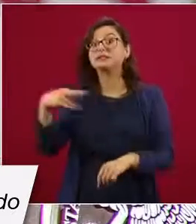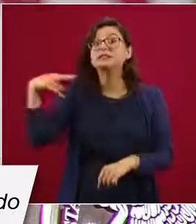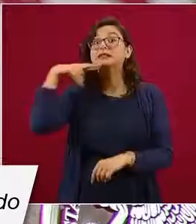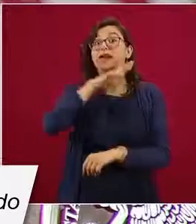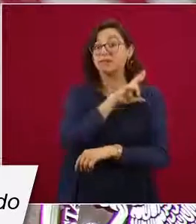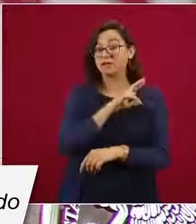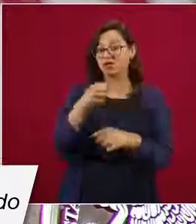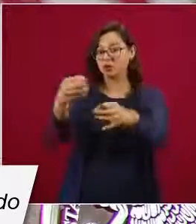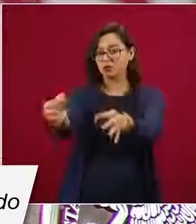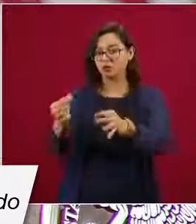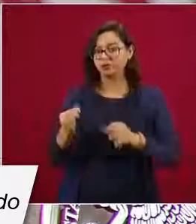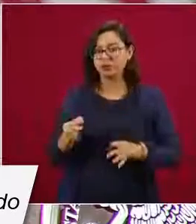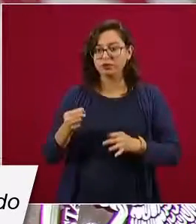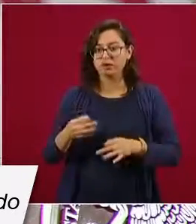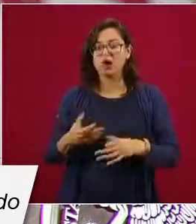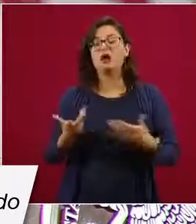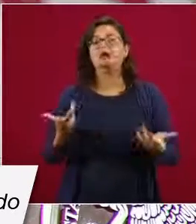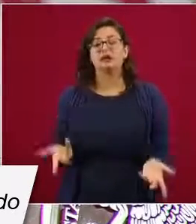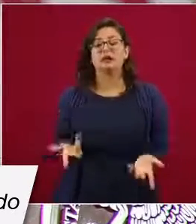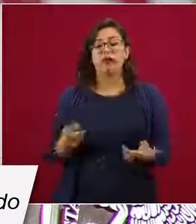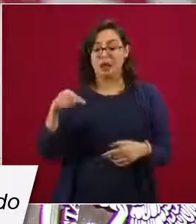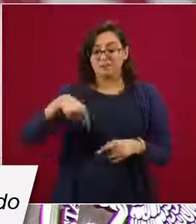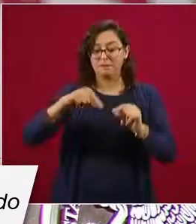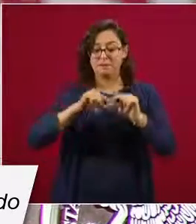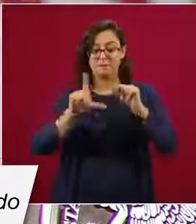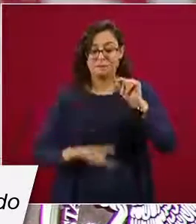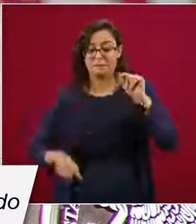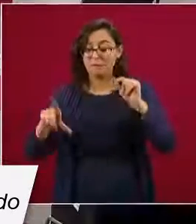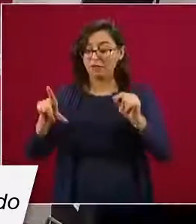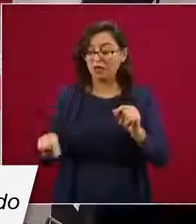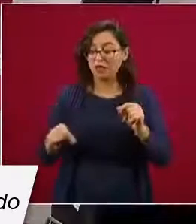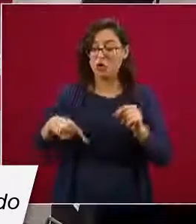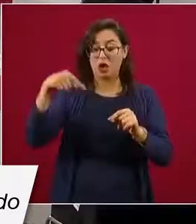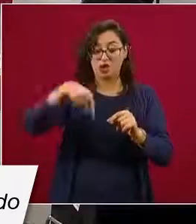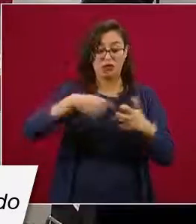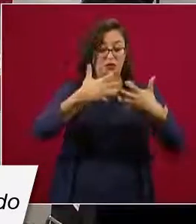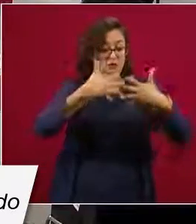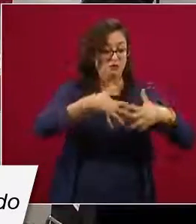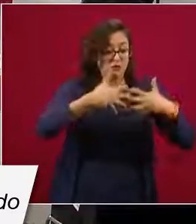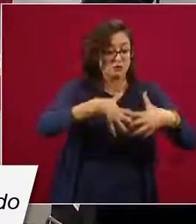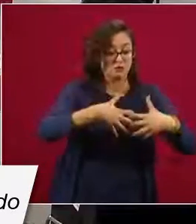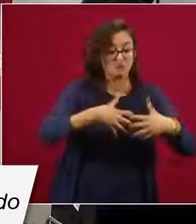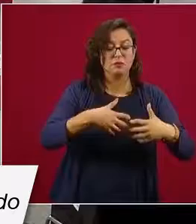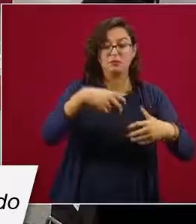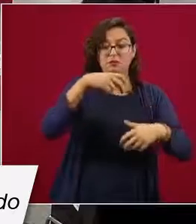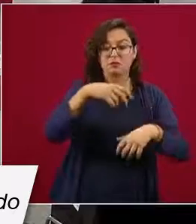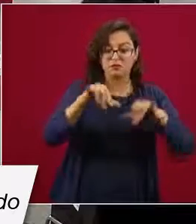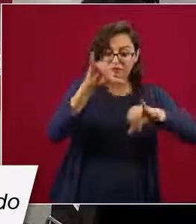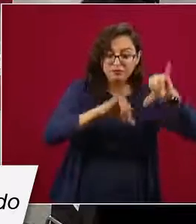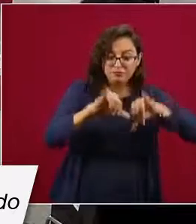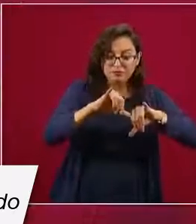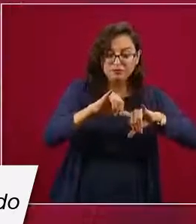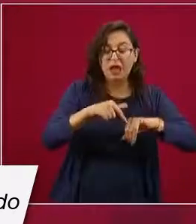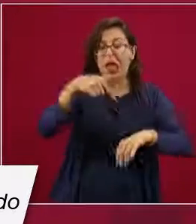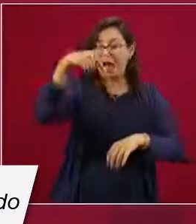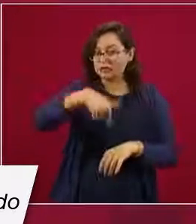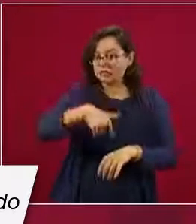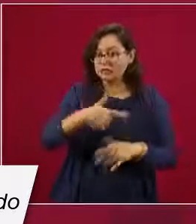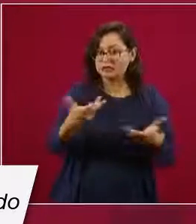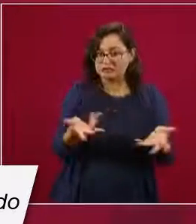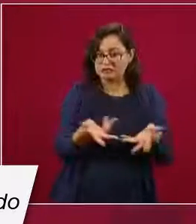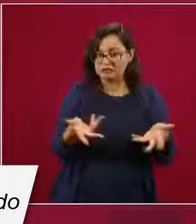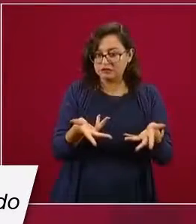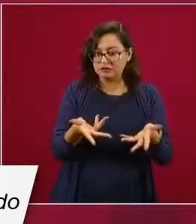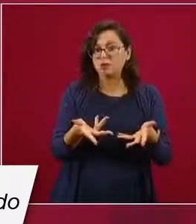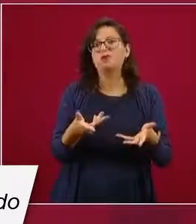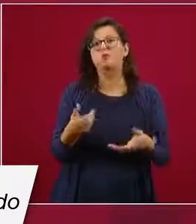momentos, puesto que la manufactura es en México y puesto que parte del fondeo a riesgo está viniendo de México, pues México